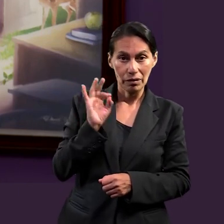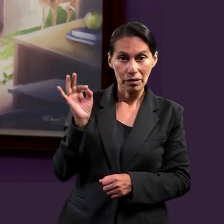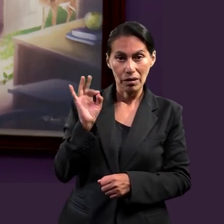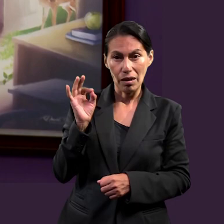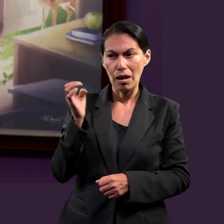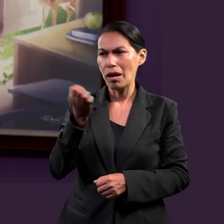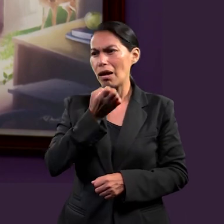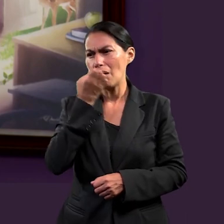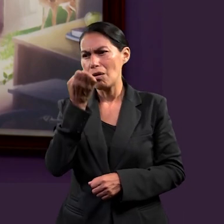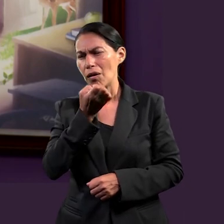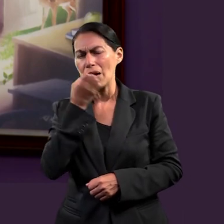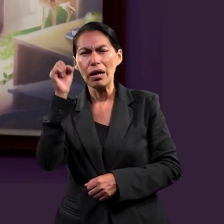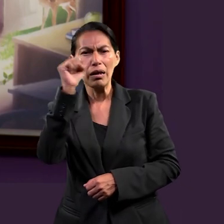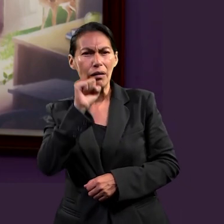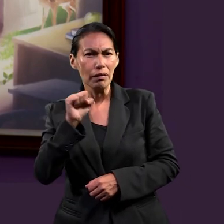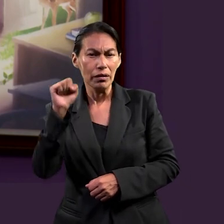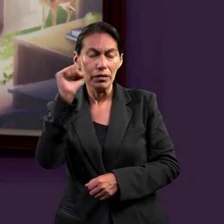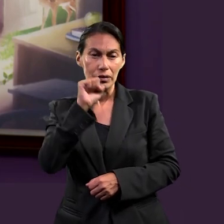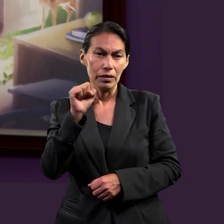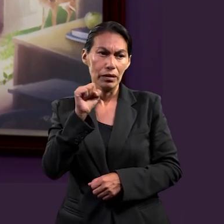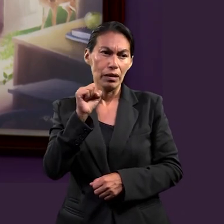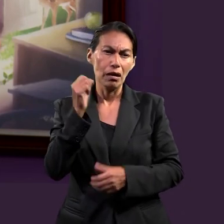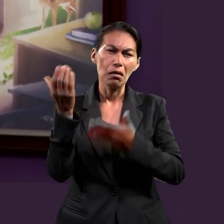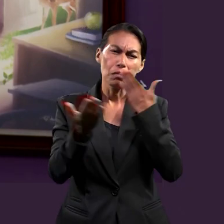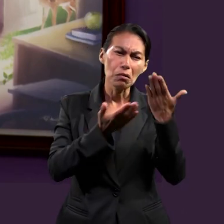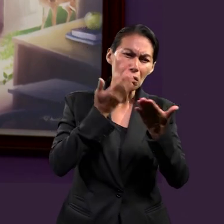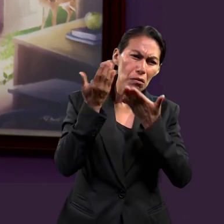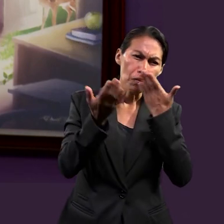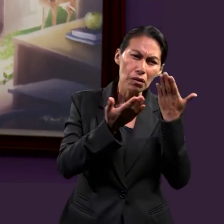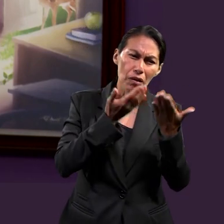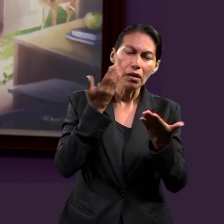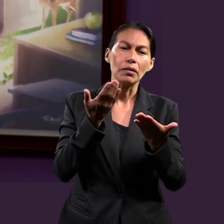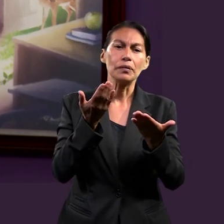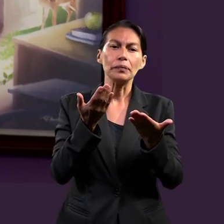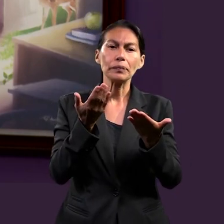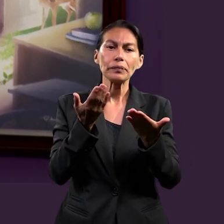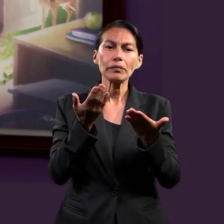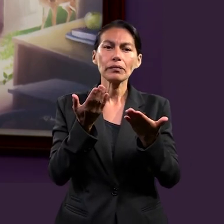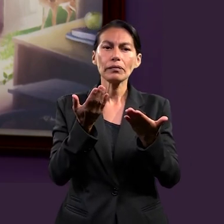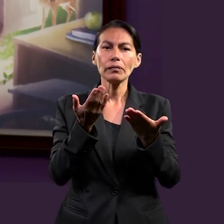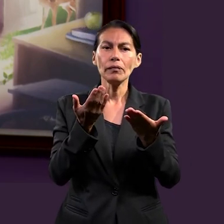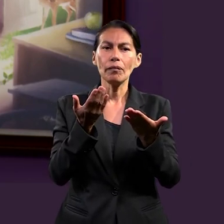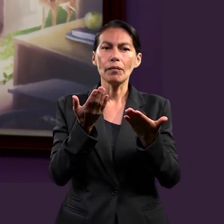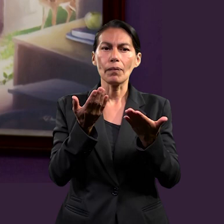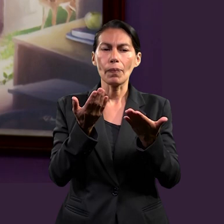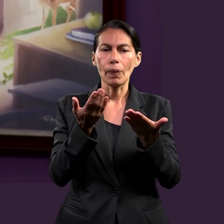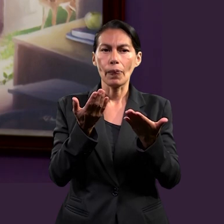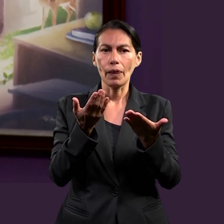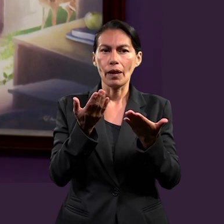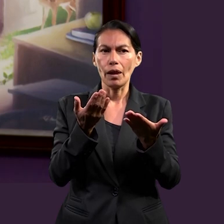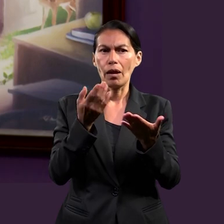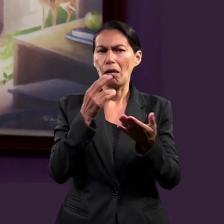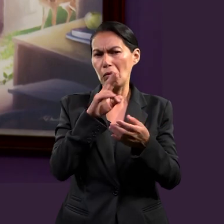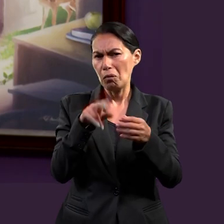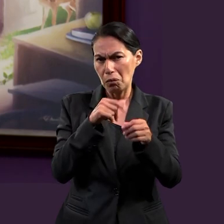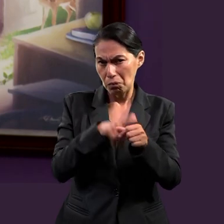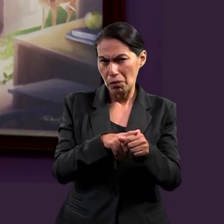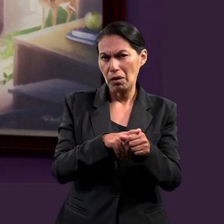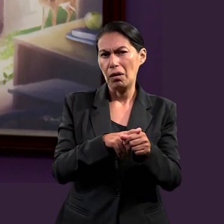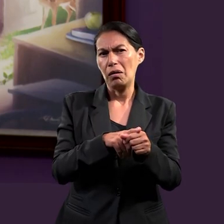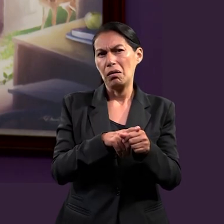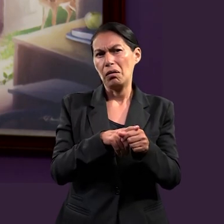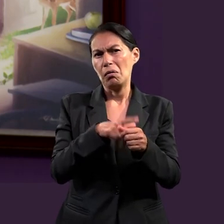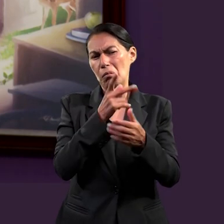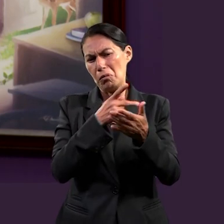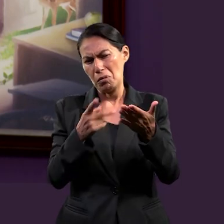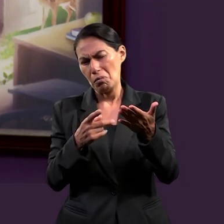llegar a una escuela sabática y repasar cada uno de lo normal que